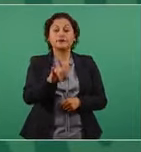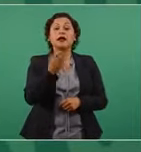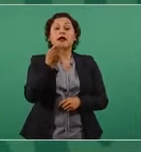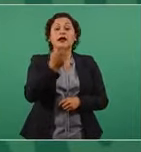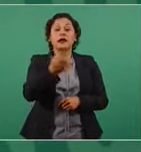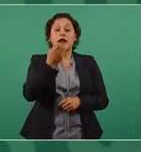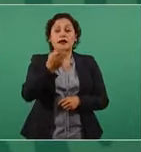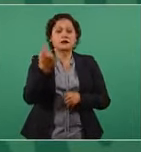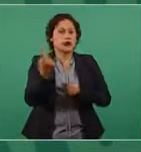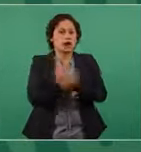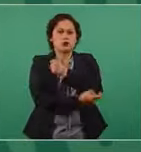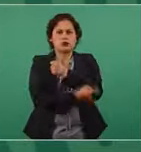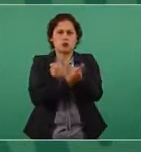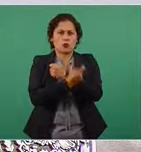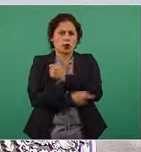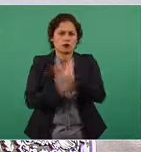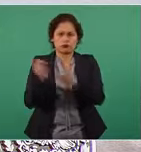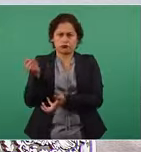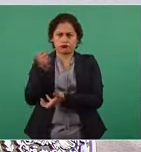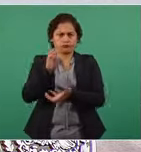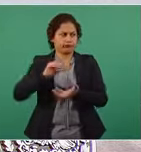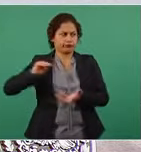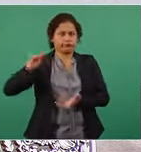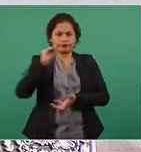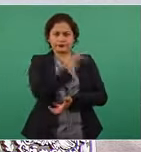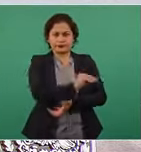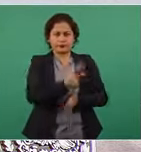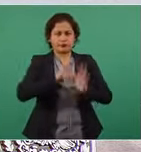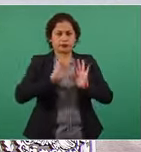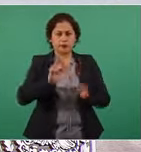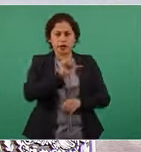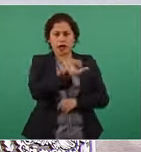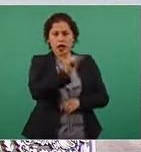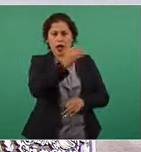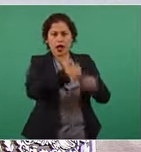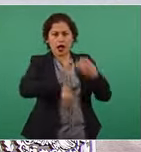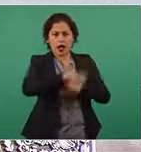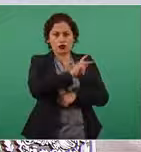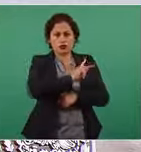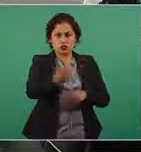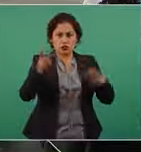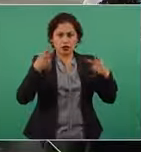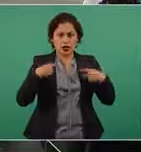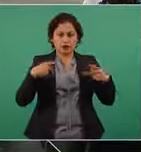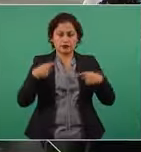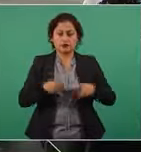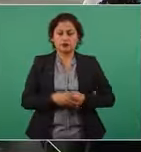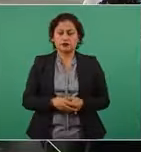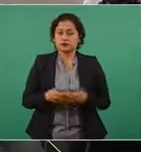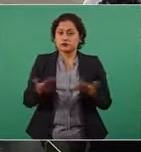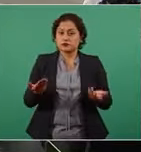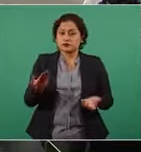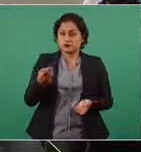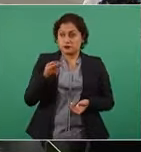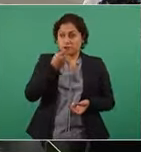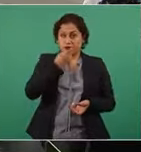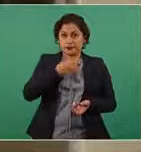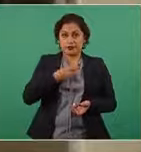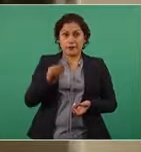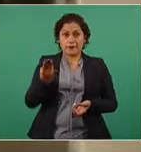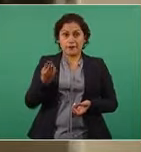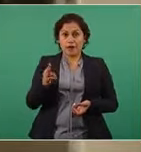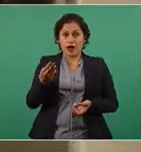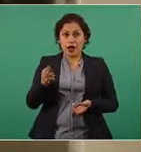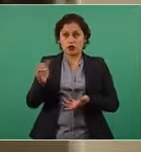eso está contemplado para todos. No llegó en mayo como normalmente